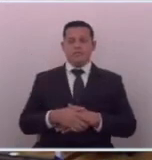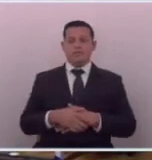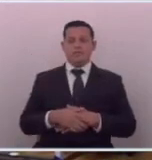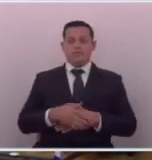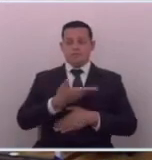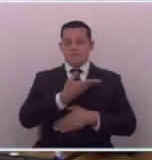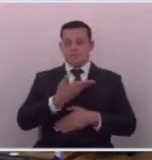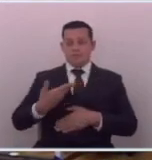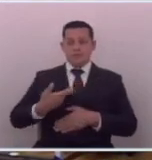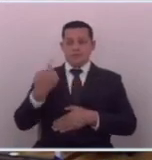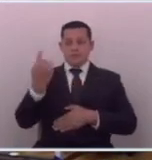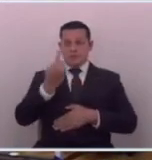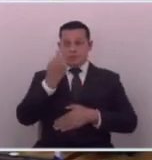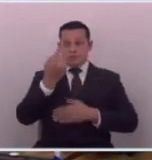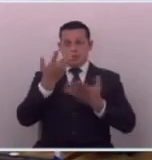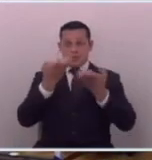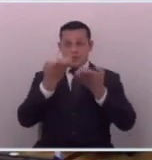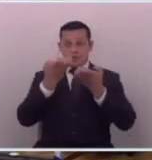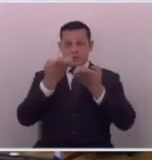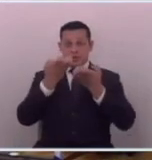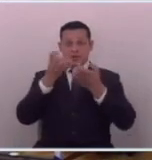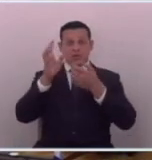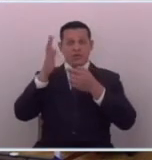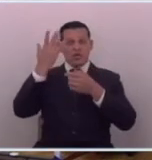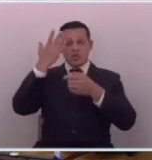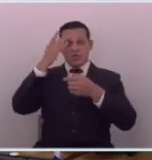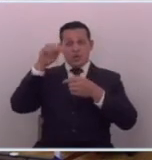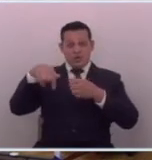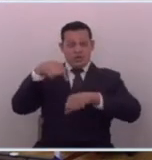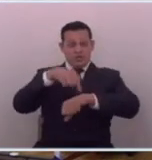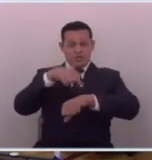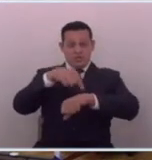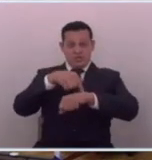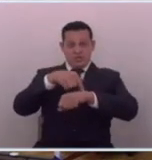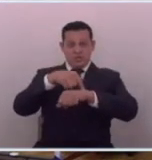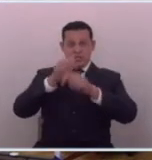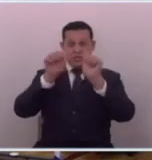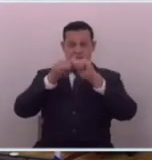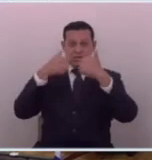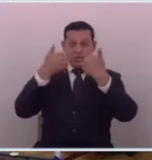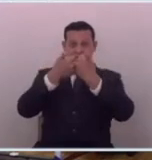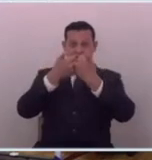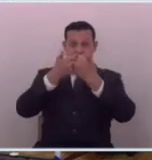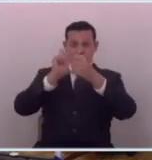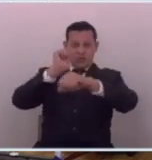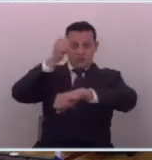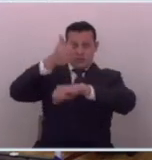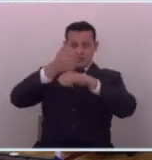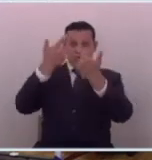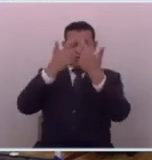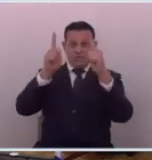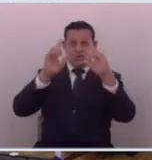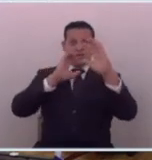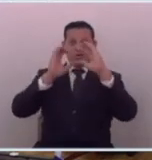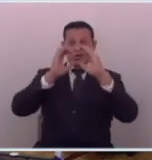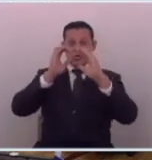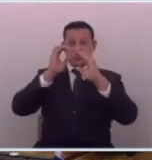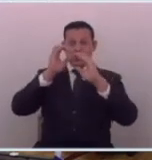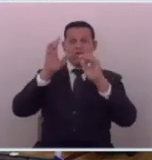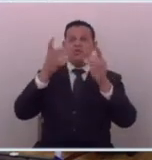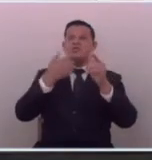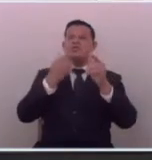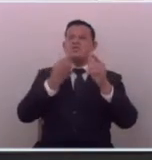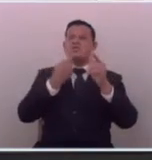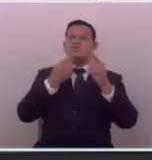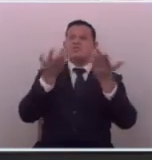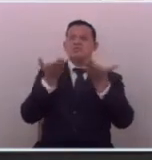presidente solo porque quería ubicarme o sea estamos en una proclamación de la libertad de prensa ¿verdad? o de los creadores